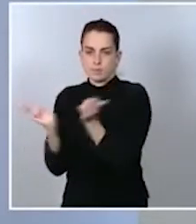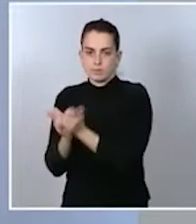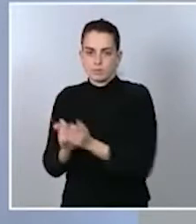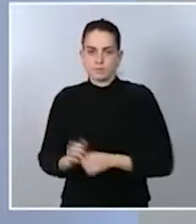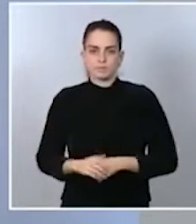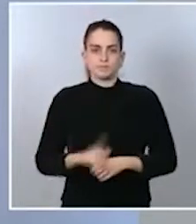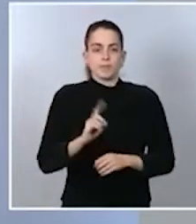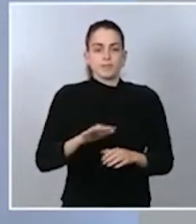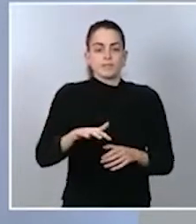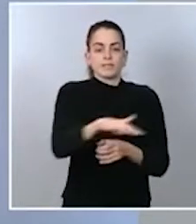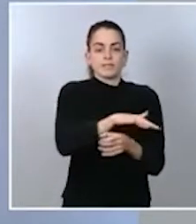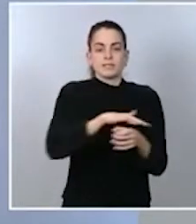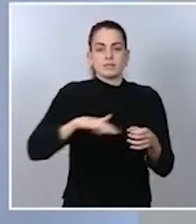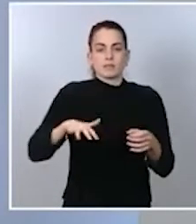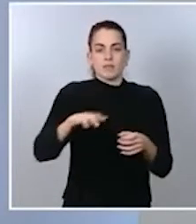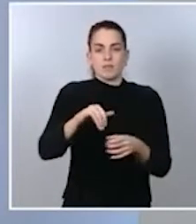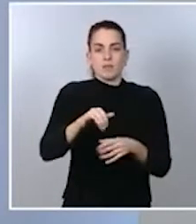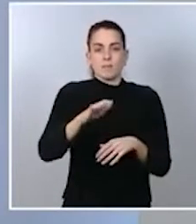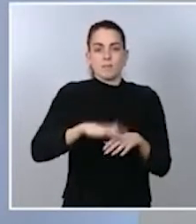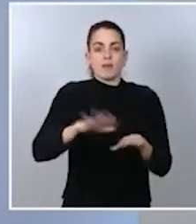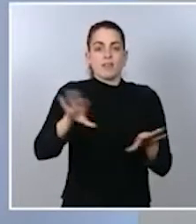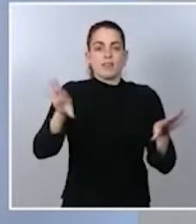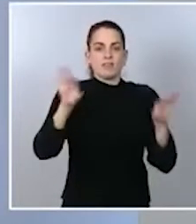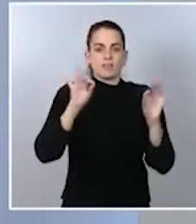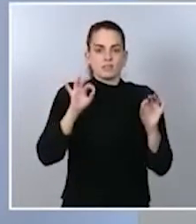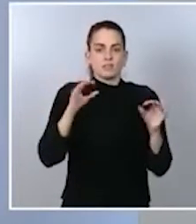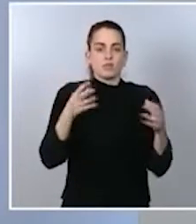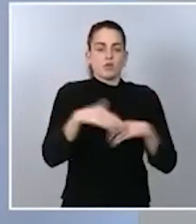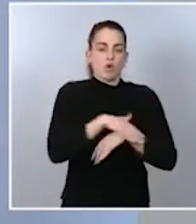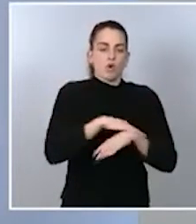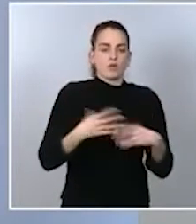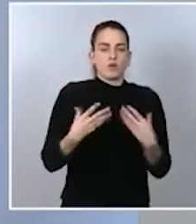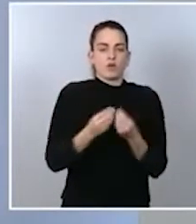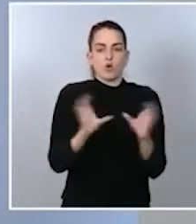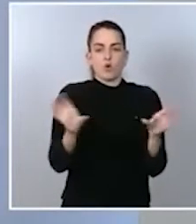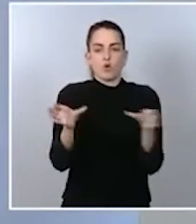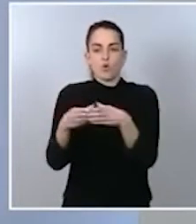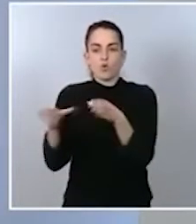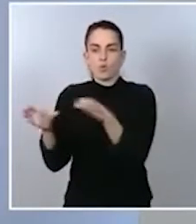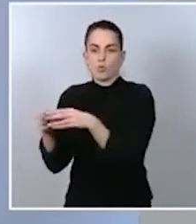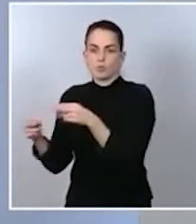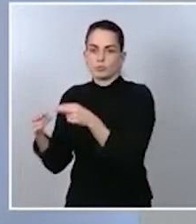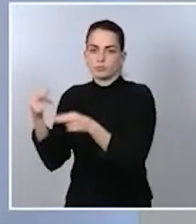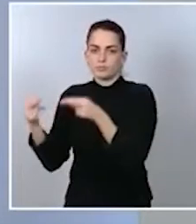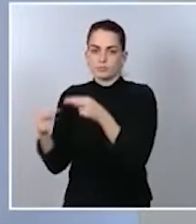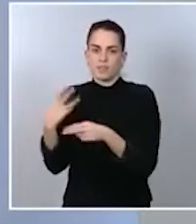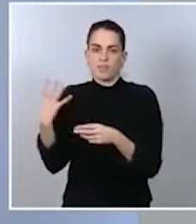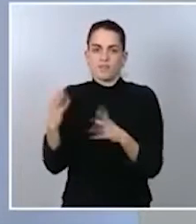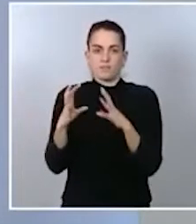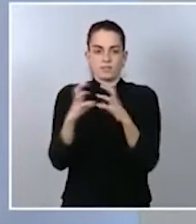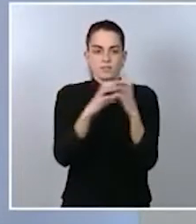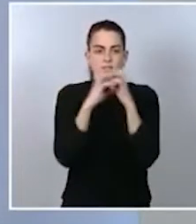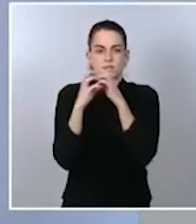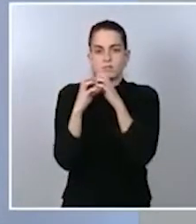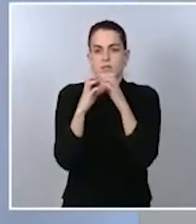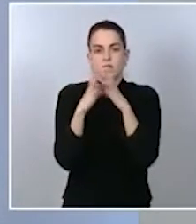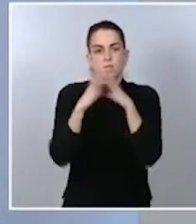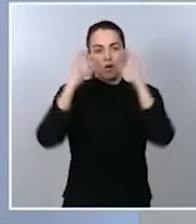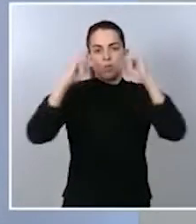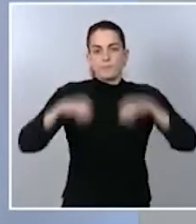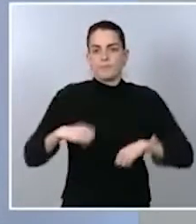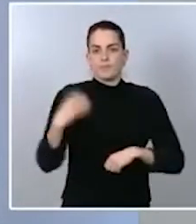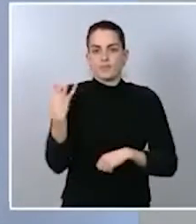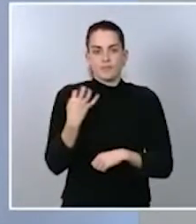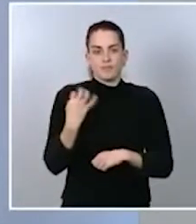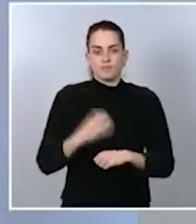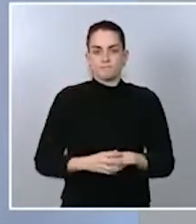entre el gobierno y los partidos, una decisión que tiene que ser adoptada, a mi juicio, por consenso. Yo no voy a introducir ningún matiz respecto a la misma.